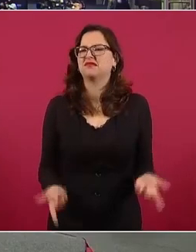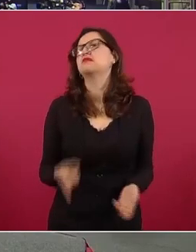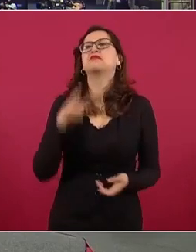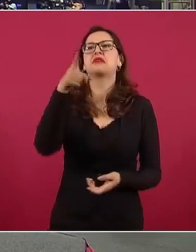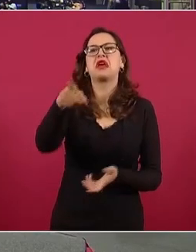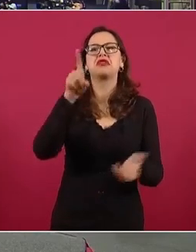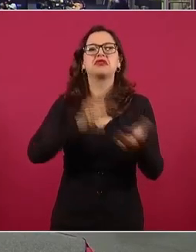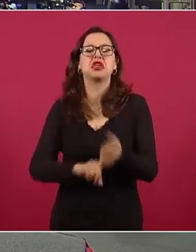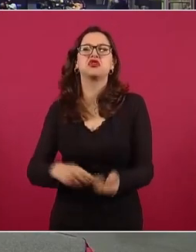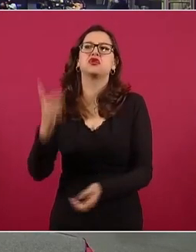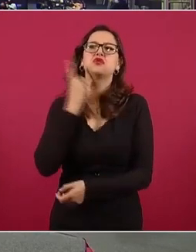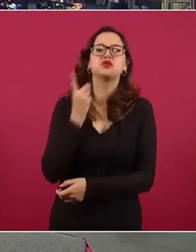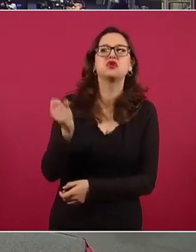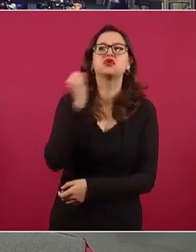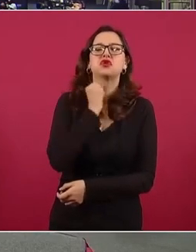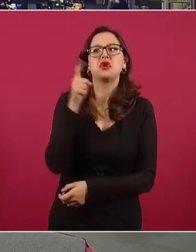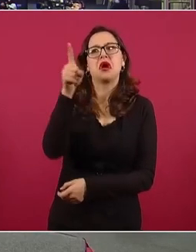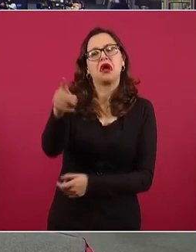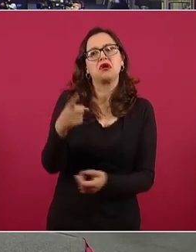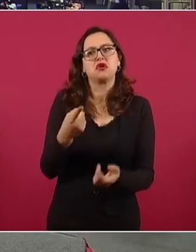a los actuales